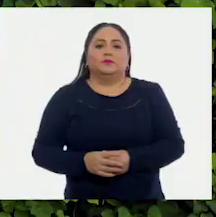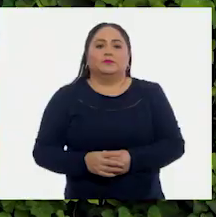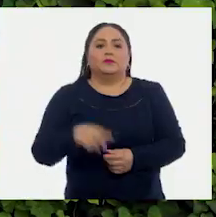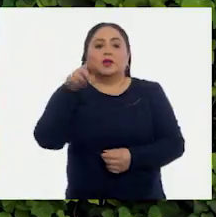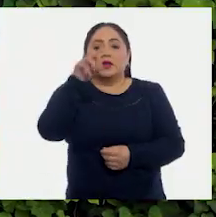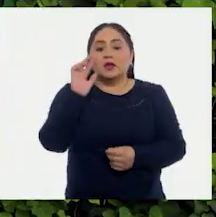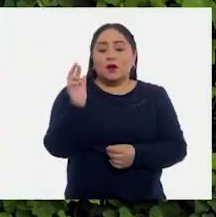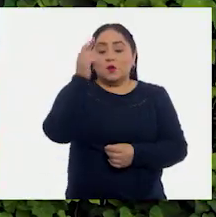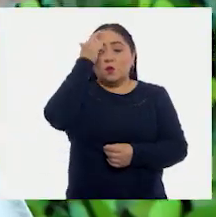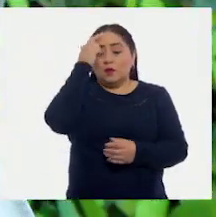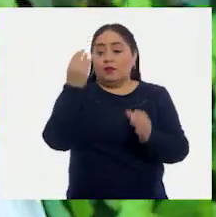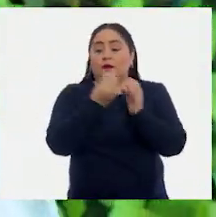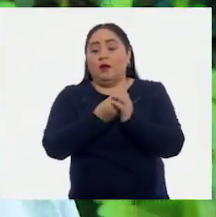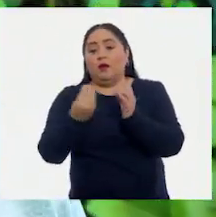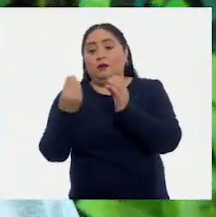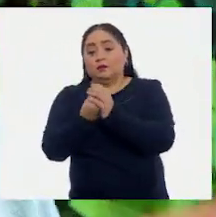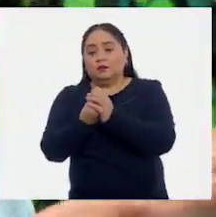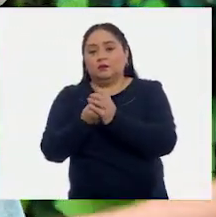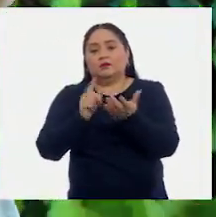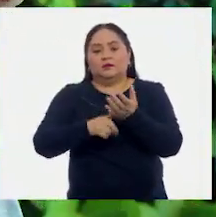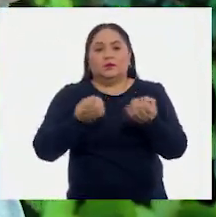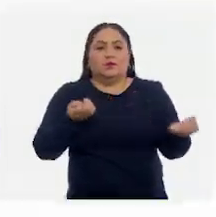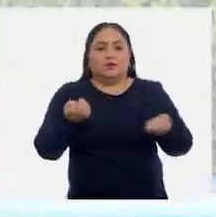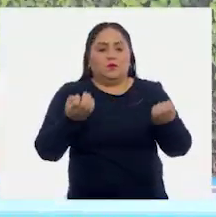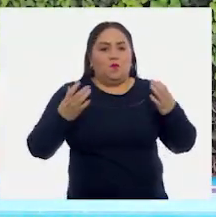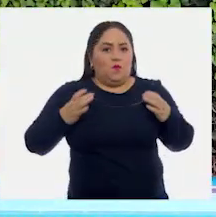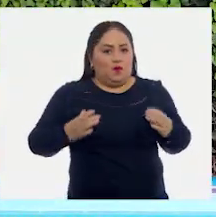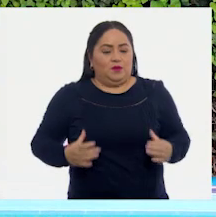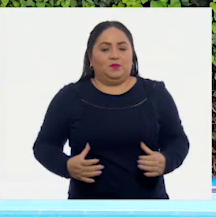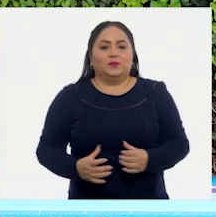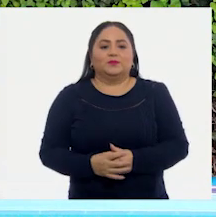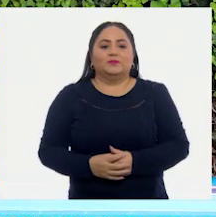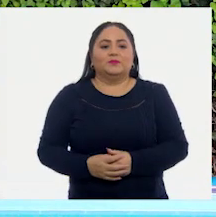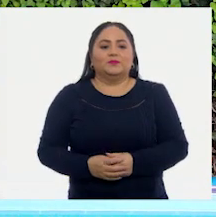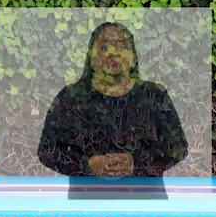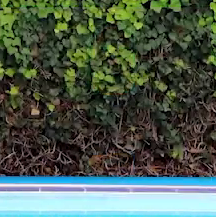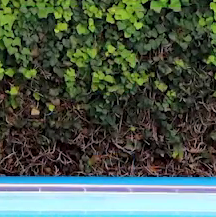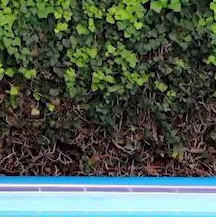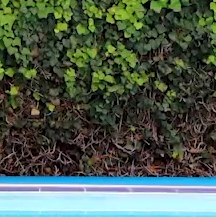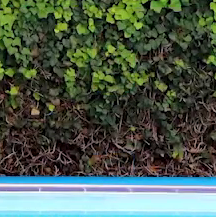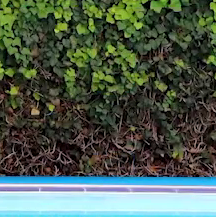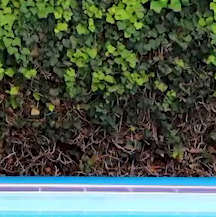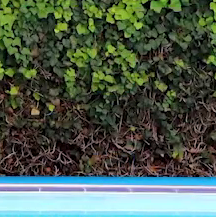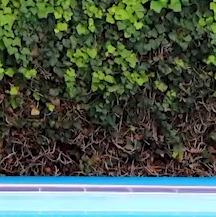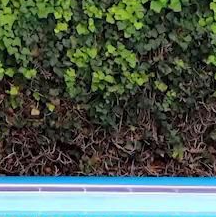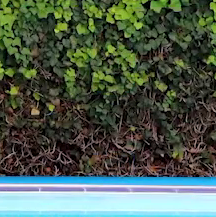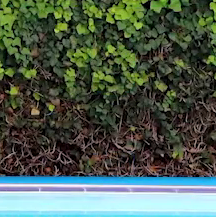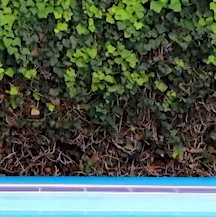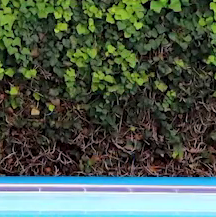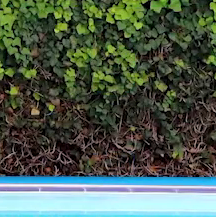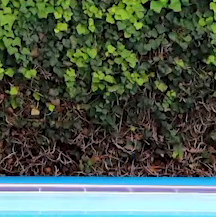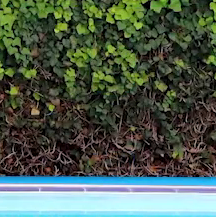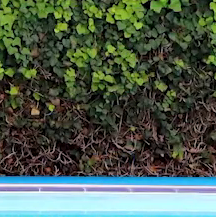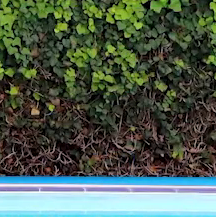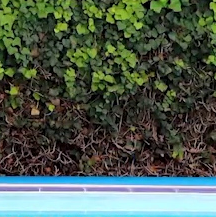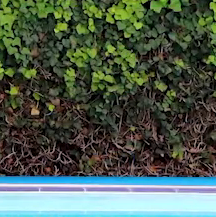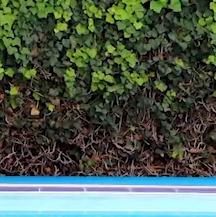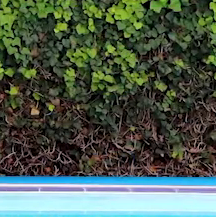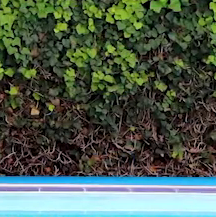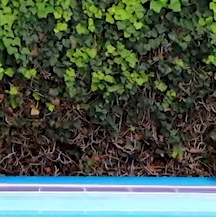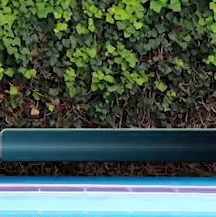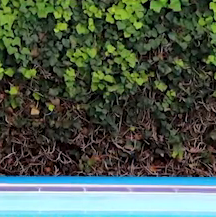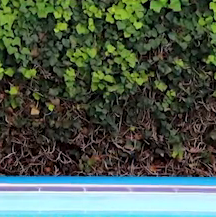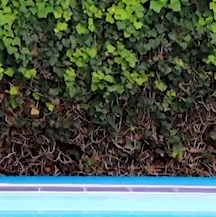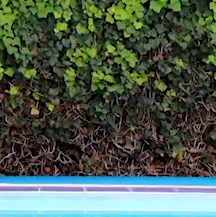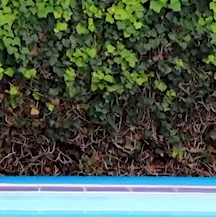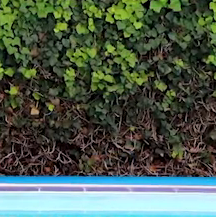Recuerda, entre clase y clase, activa tu cuerpo. Vamos a trabajar un ejercicio de coordinación que se llama caperuza. Vamos a levantar nuestra